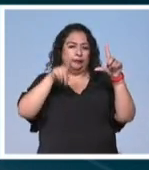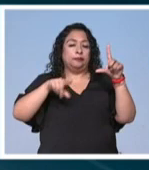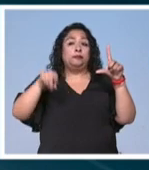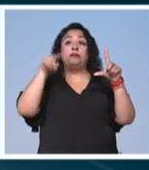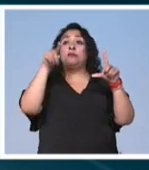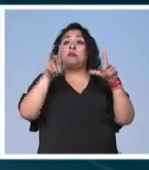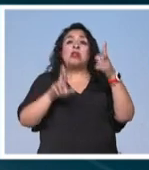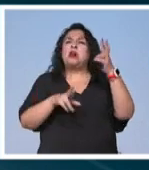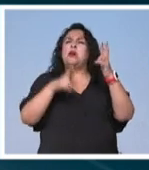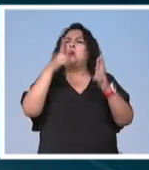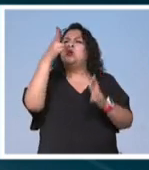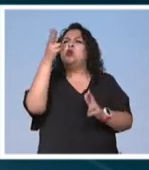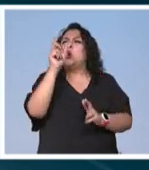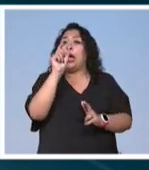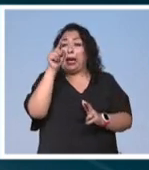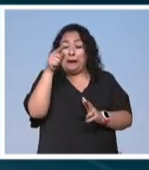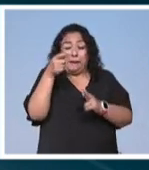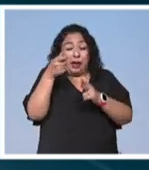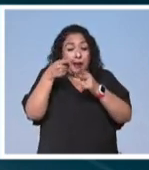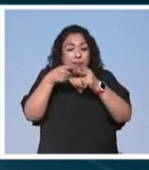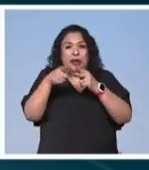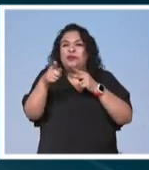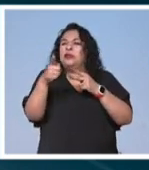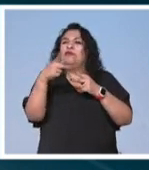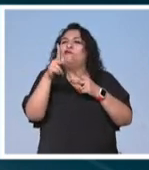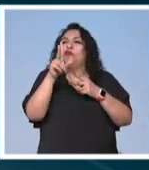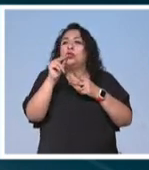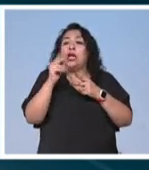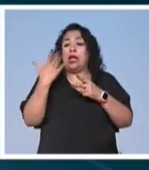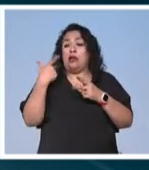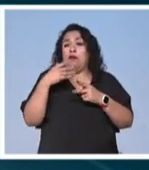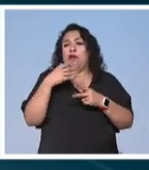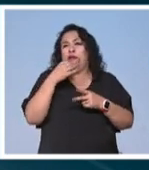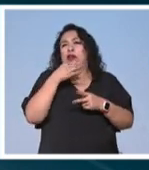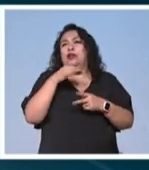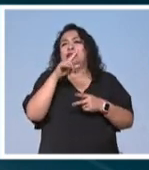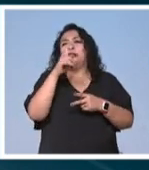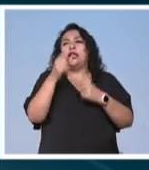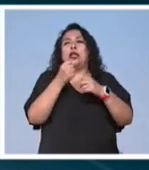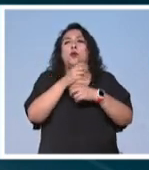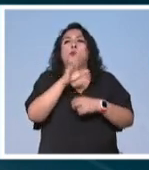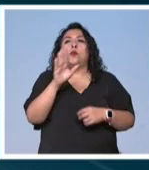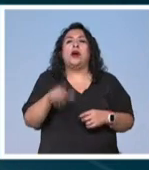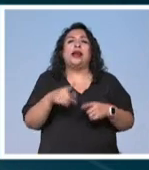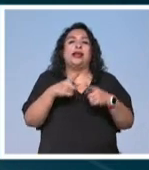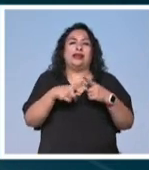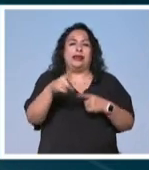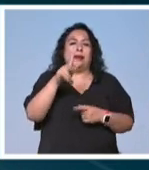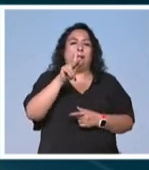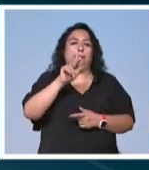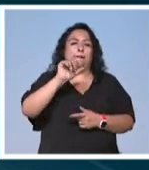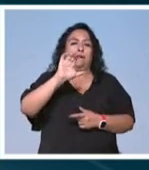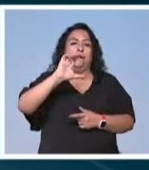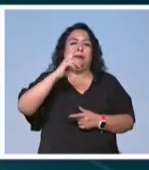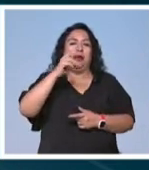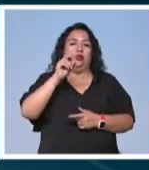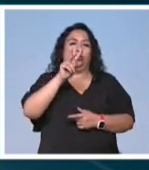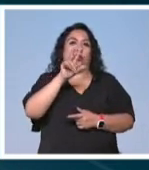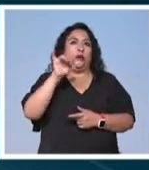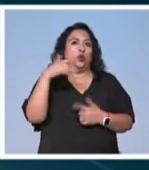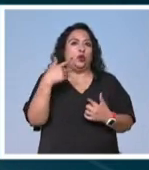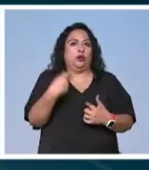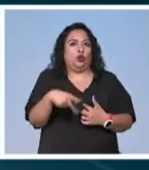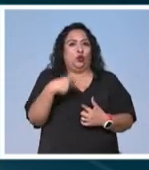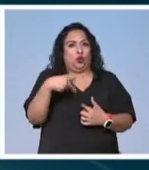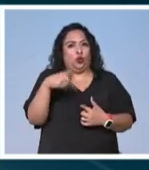revolución no le llegó. Aunque es la cuna de la revolución, ahí estamos celebrando los 100 años de la muerte de Francisco Villa, de Pancho Villa, nuestro ícono, ¿no?, popular.